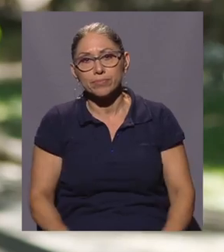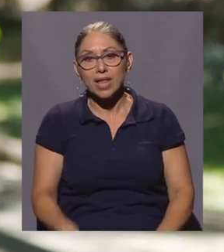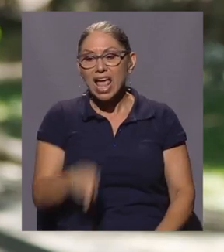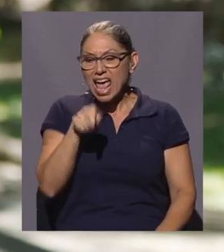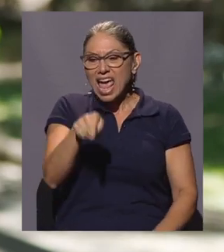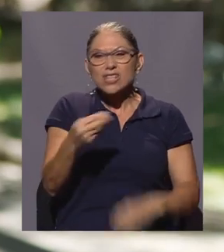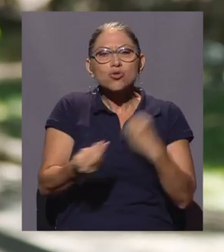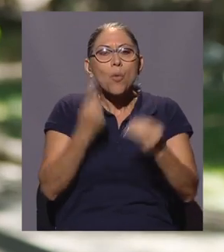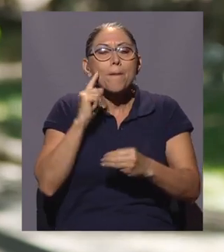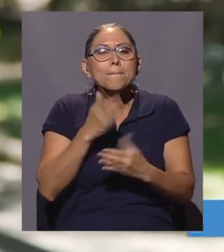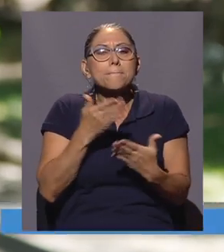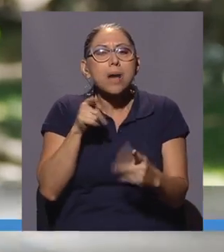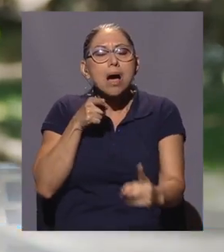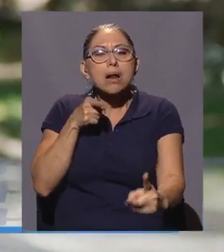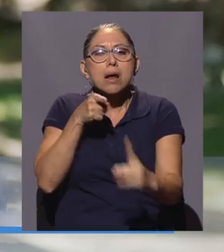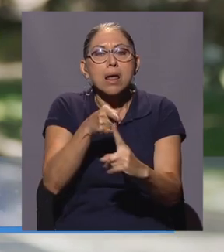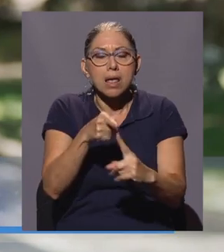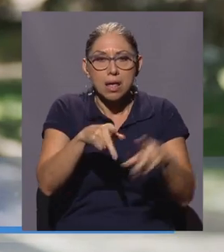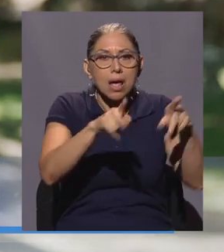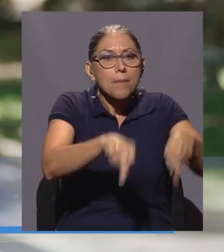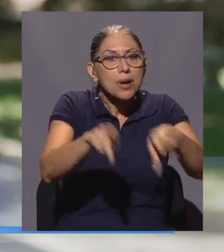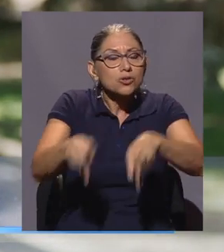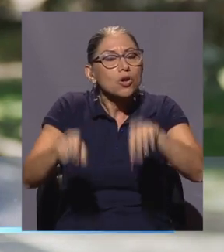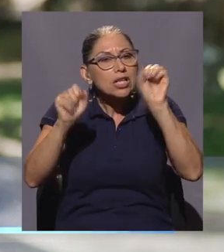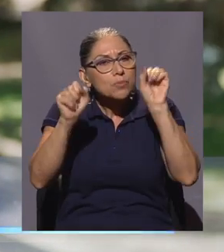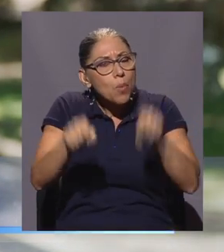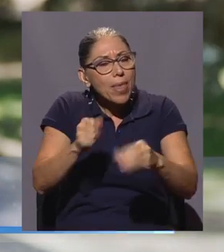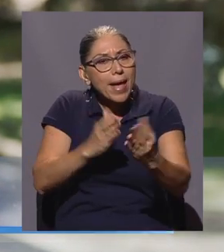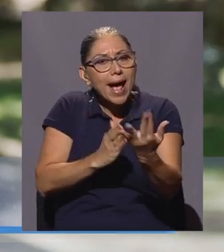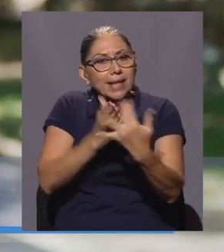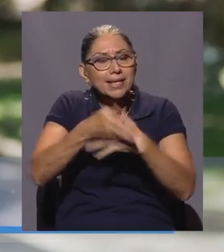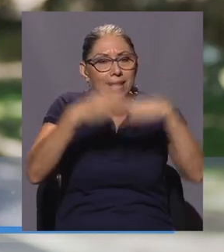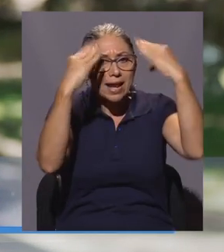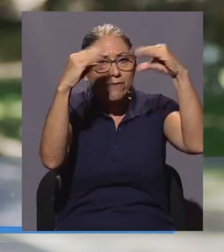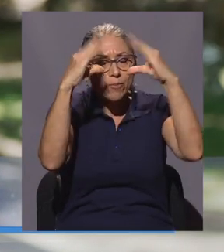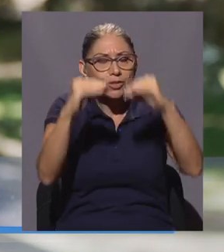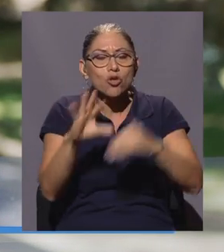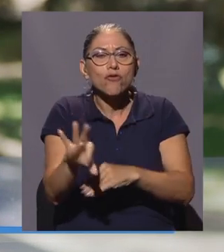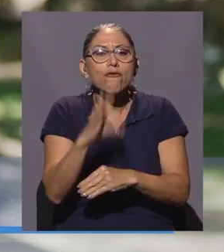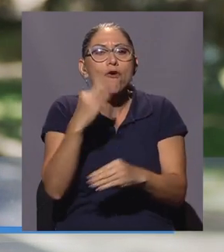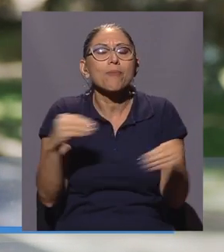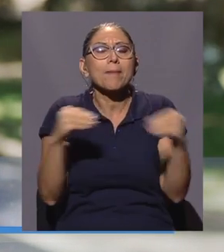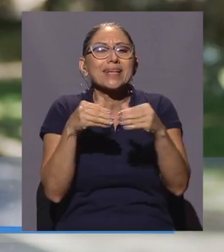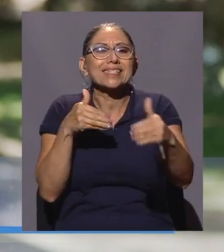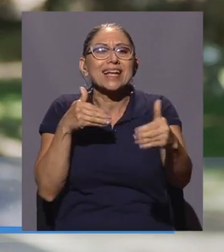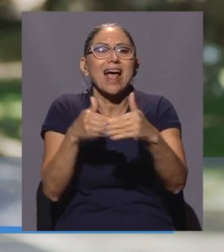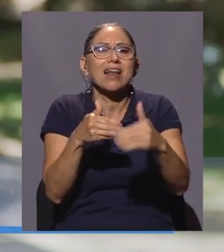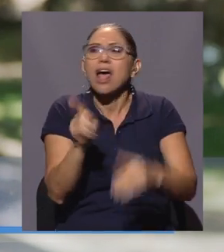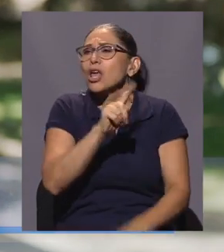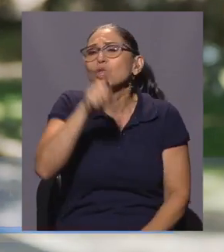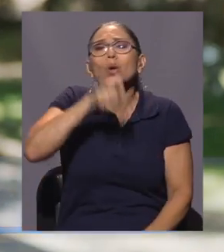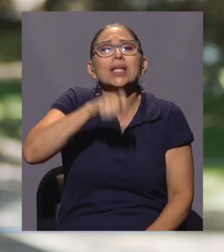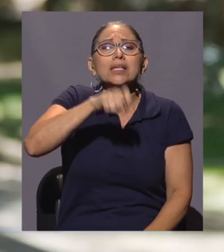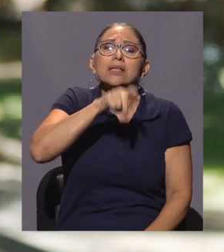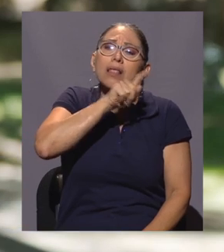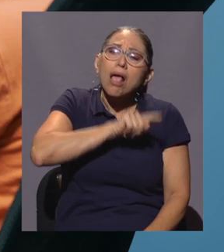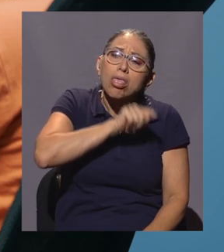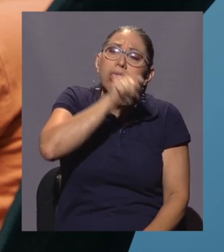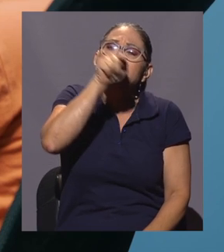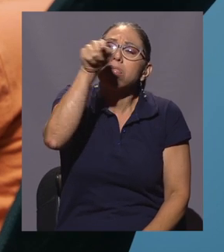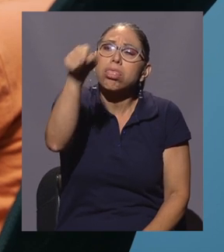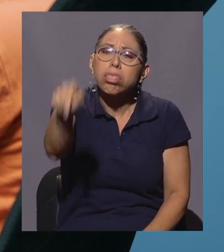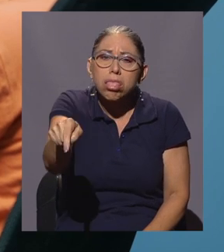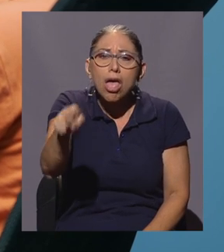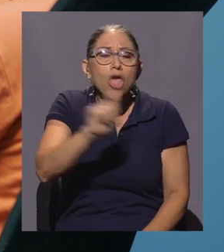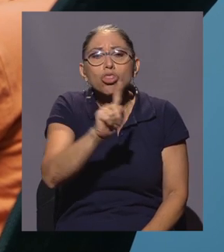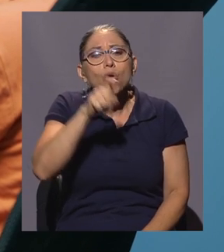brindarle a la población el acceso a información de una forma más cercana, que no tengan que trasladarse, que no tengan que